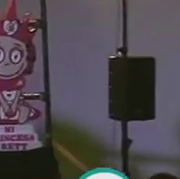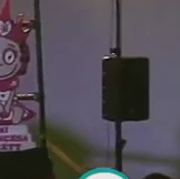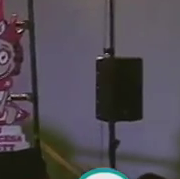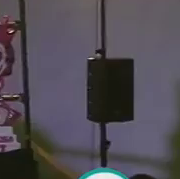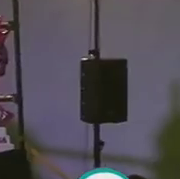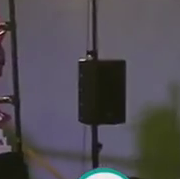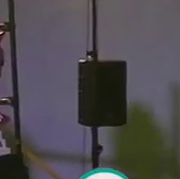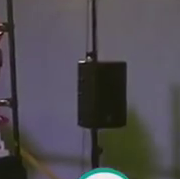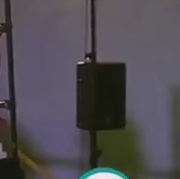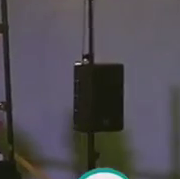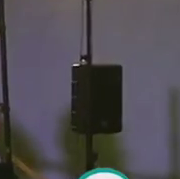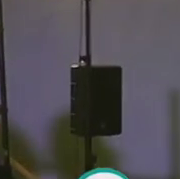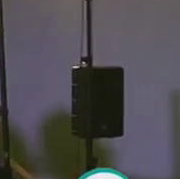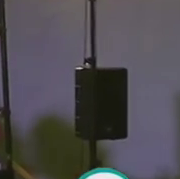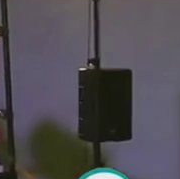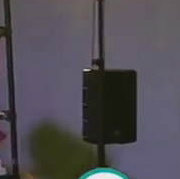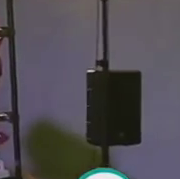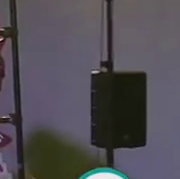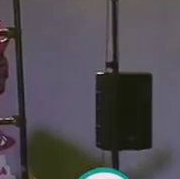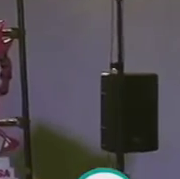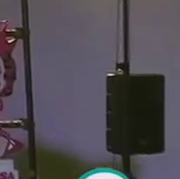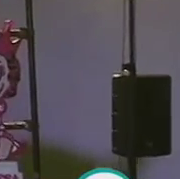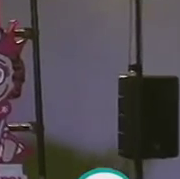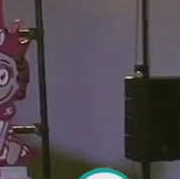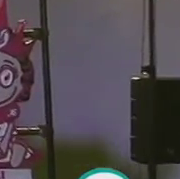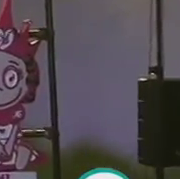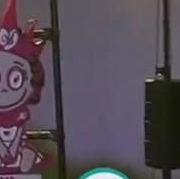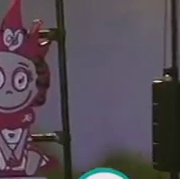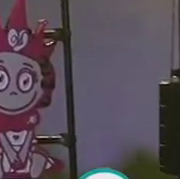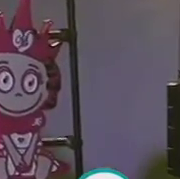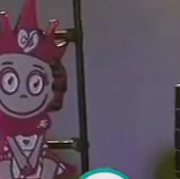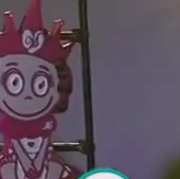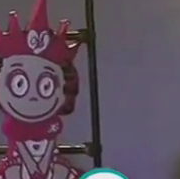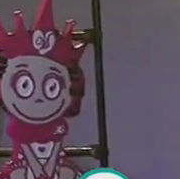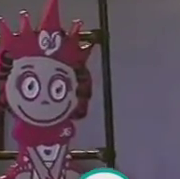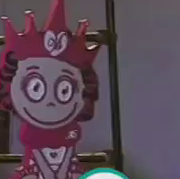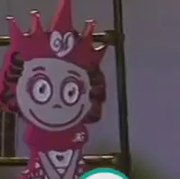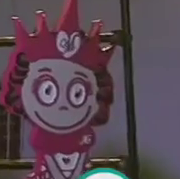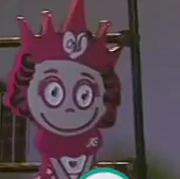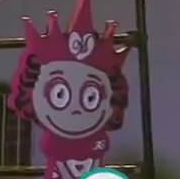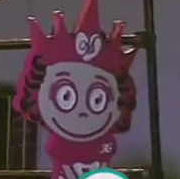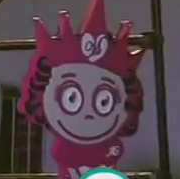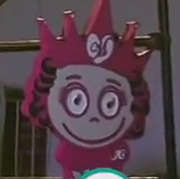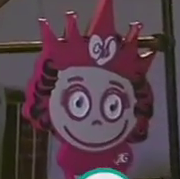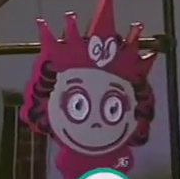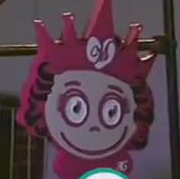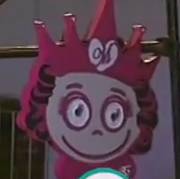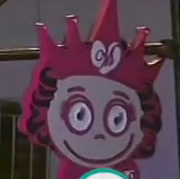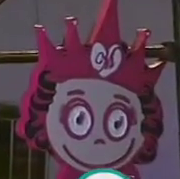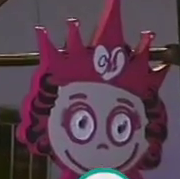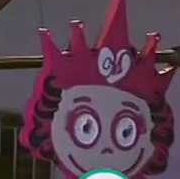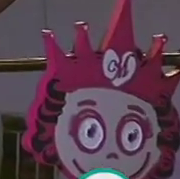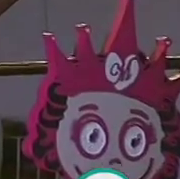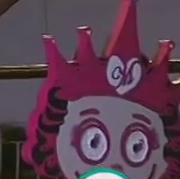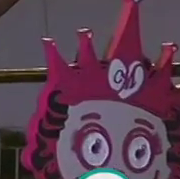amenaba, ¡ay, cómo me iba a esperar! Nunca yo metido en una caja podría